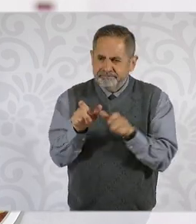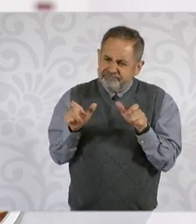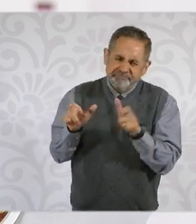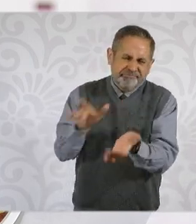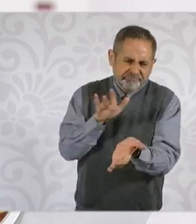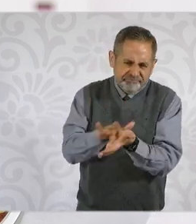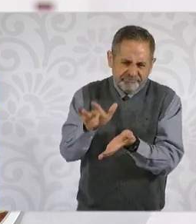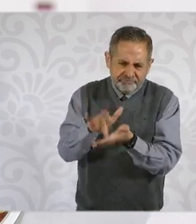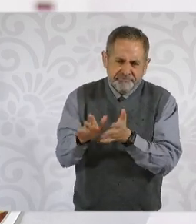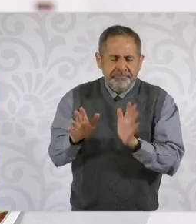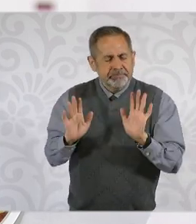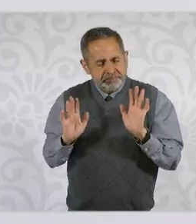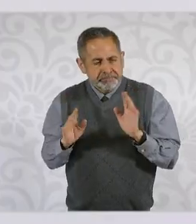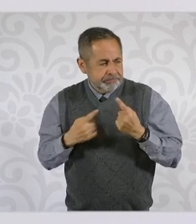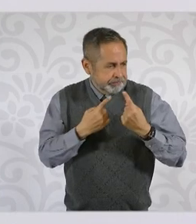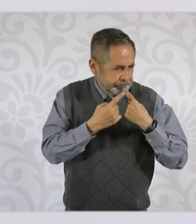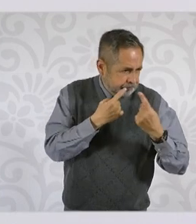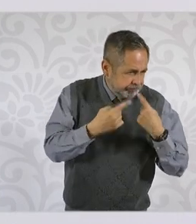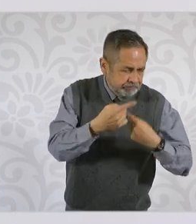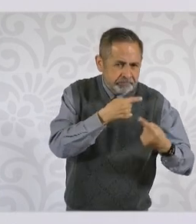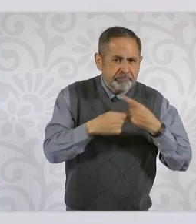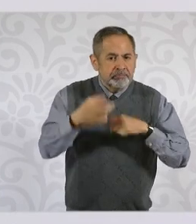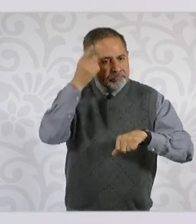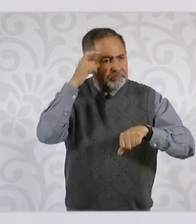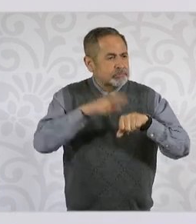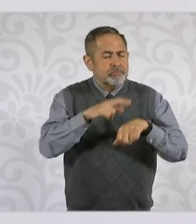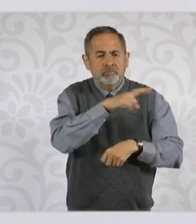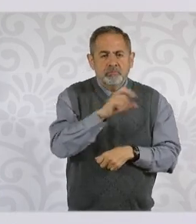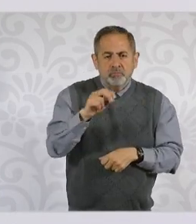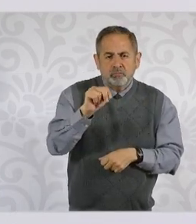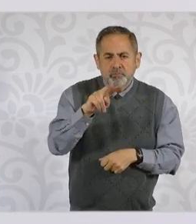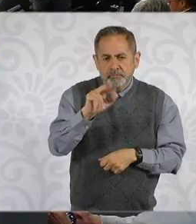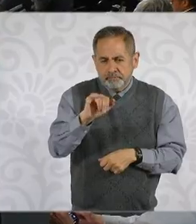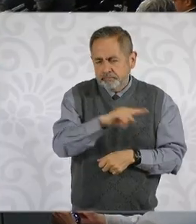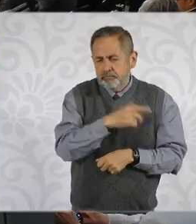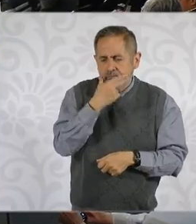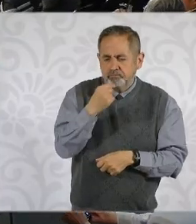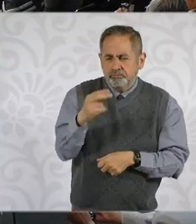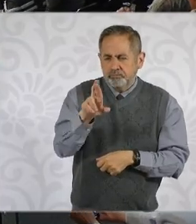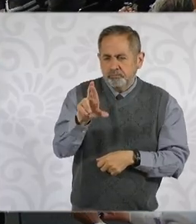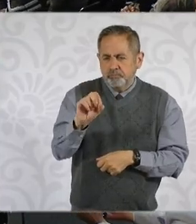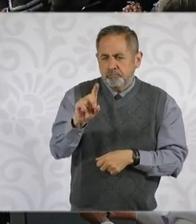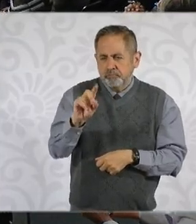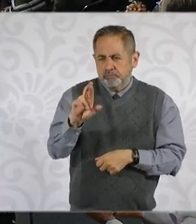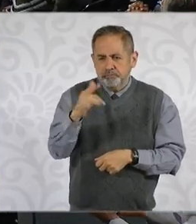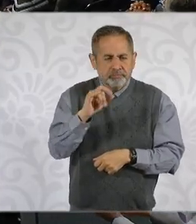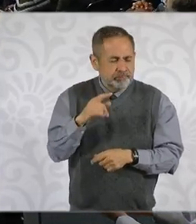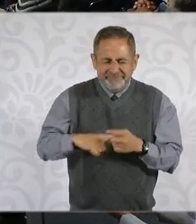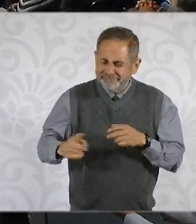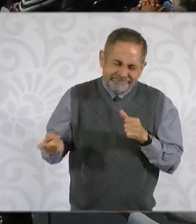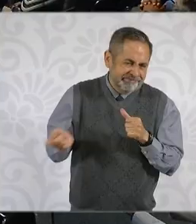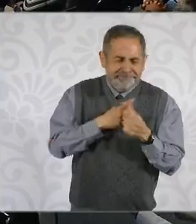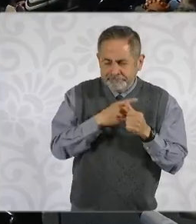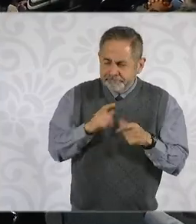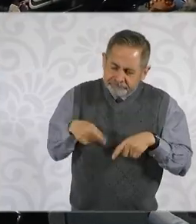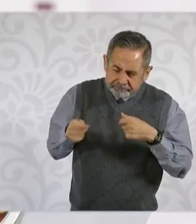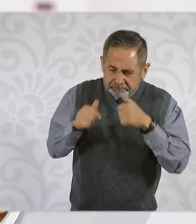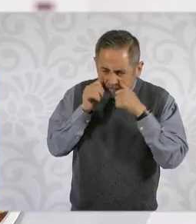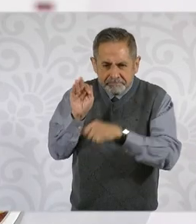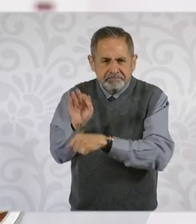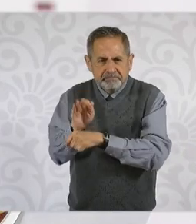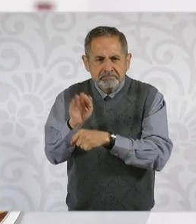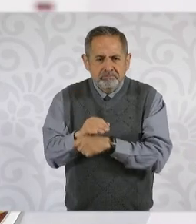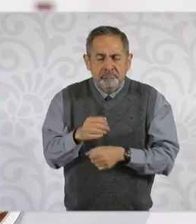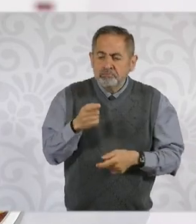apoyos, comentaba el director de Conavi, Rodrigo Chávez, primero, a quienes se dan el